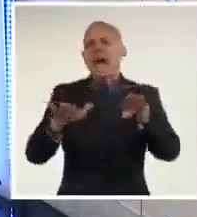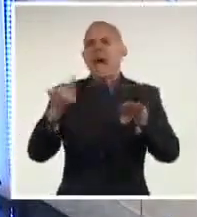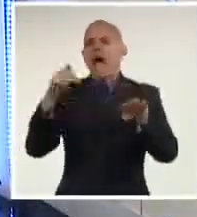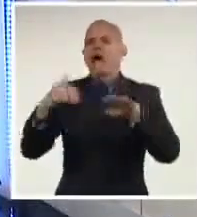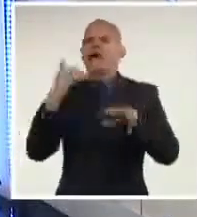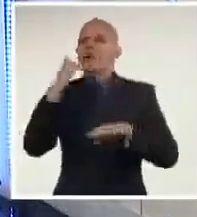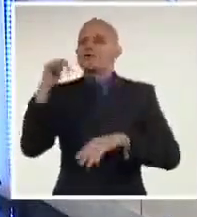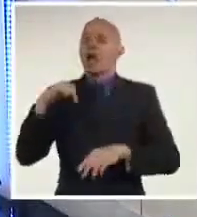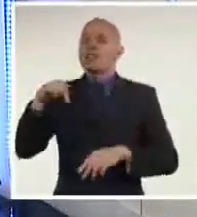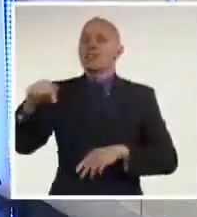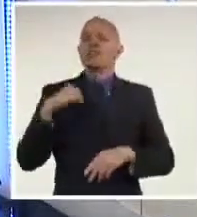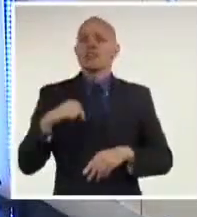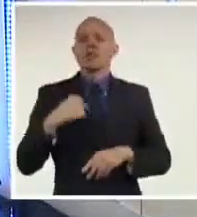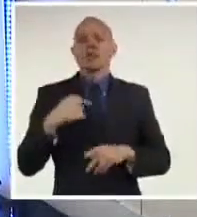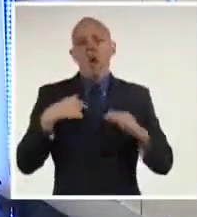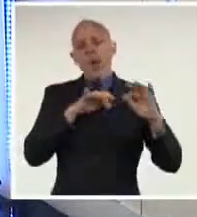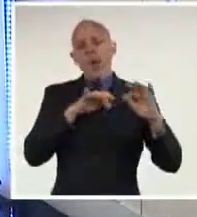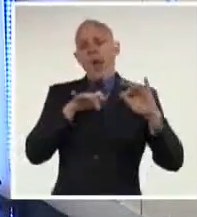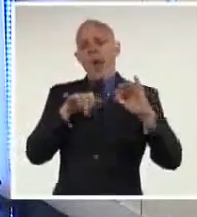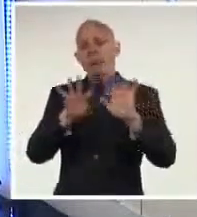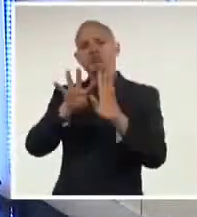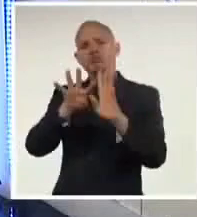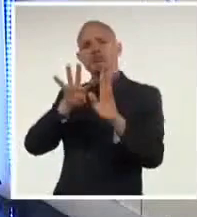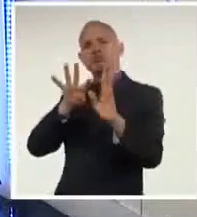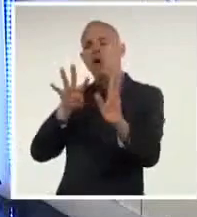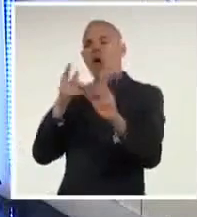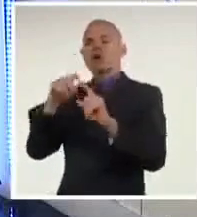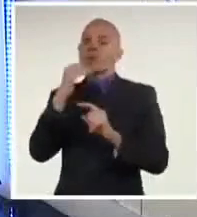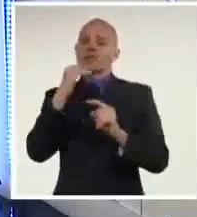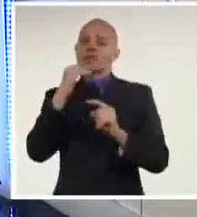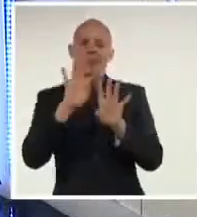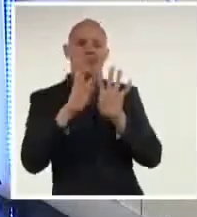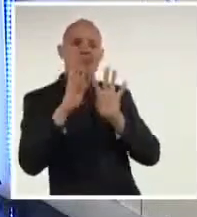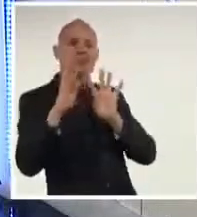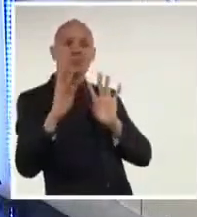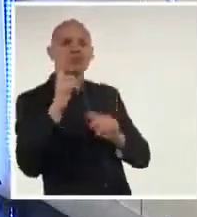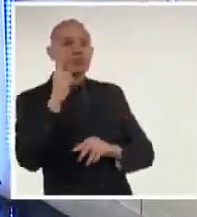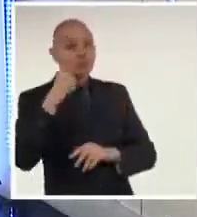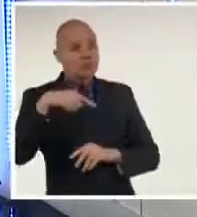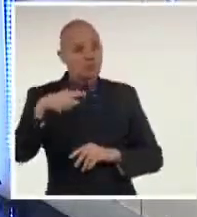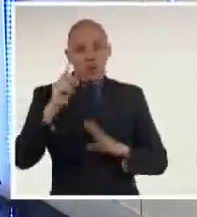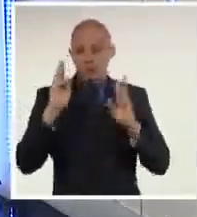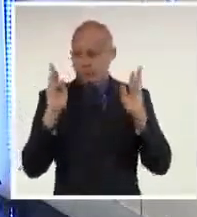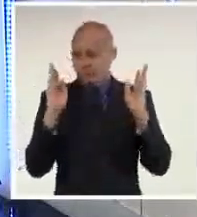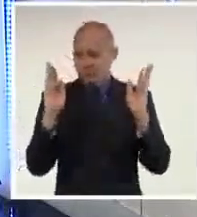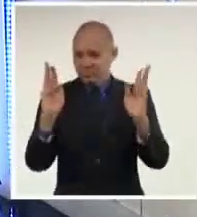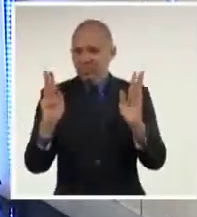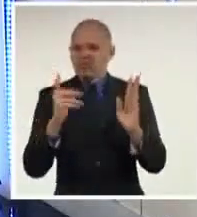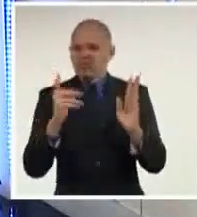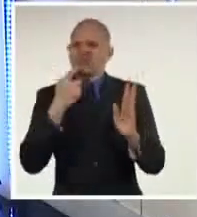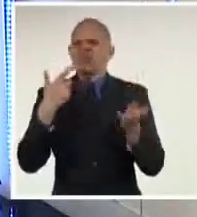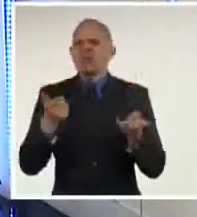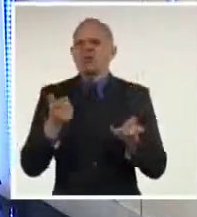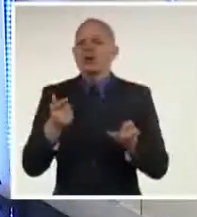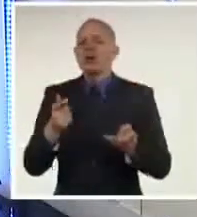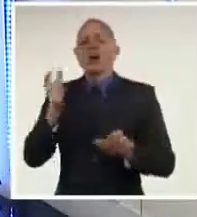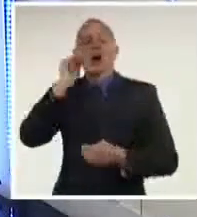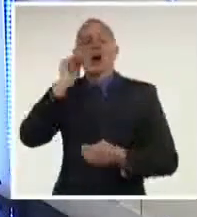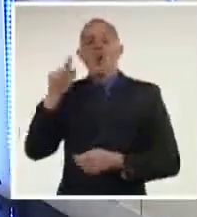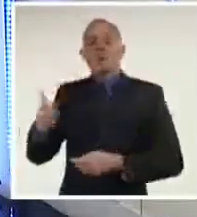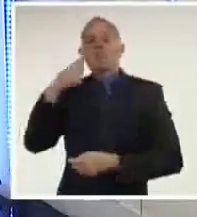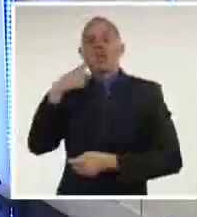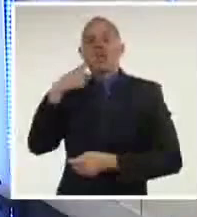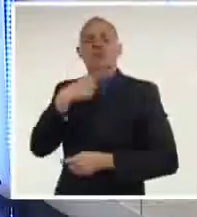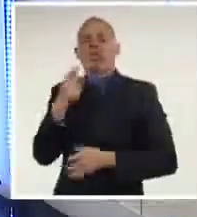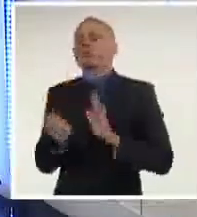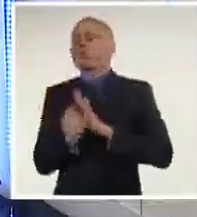terroristas. Era una práctica conocida, pero horrenda, de etiquetar de terroristas al manifestante político. Le llaman